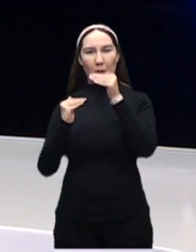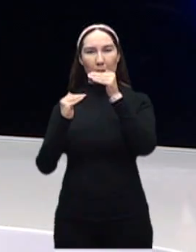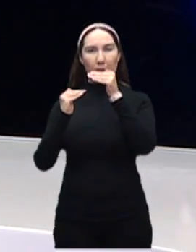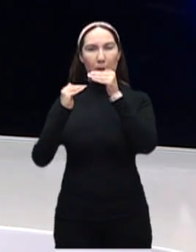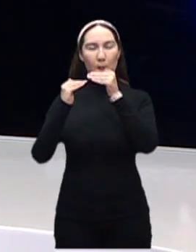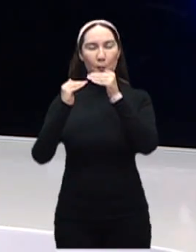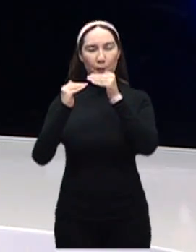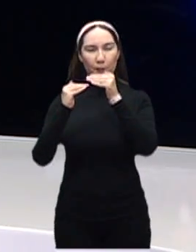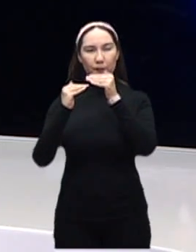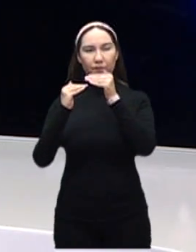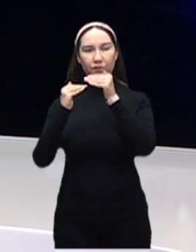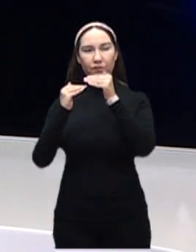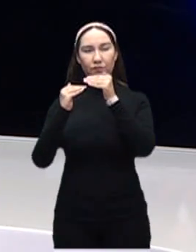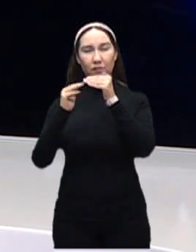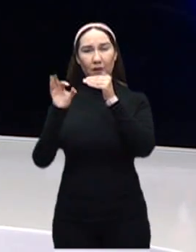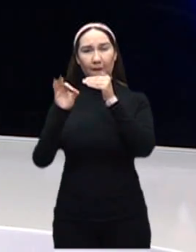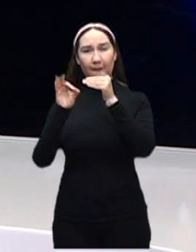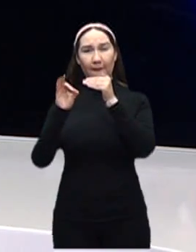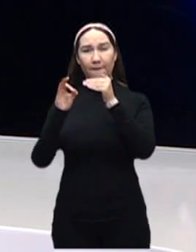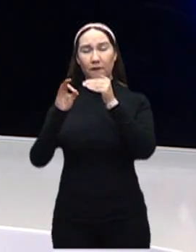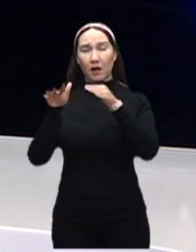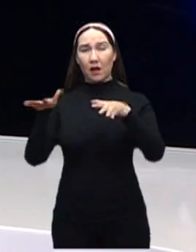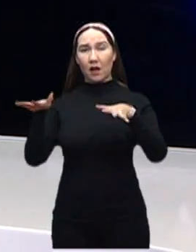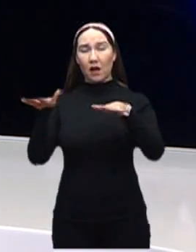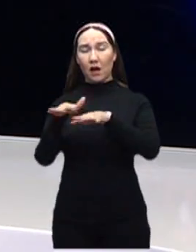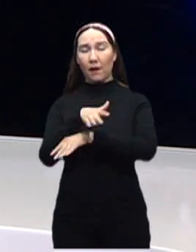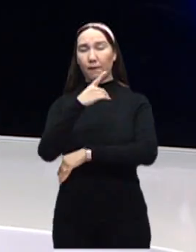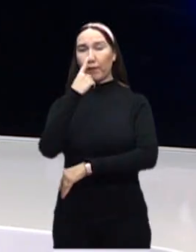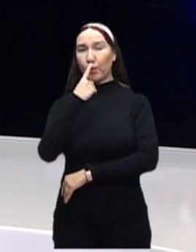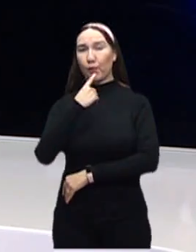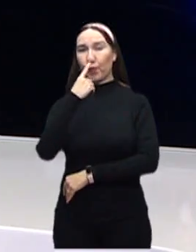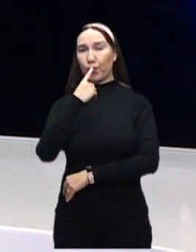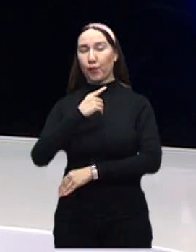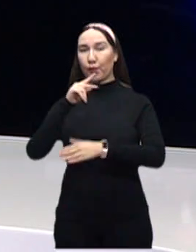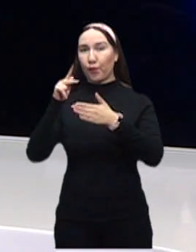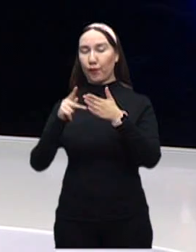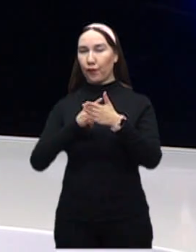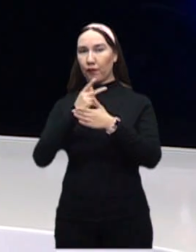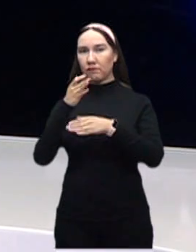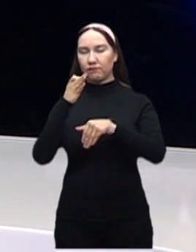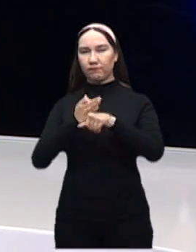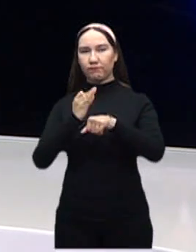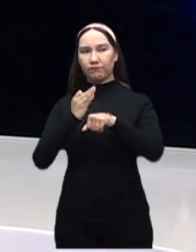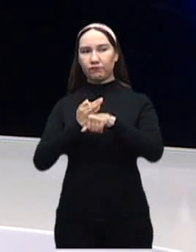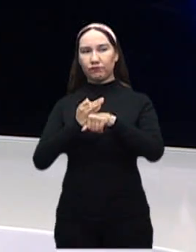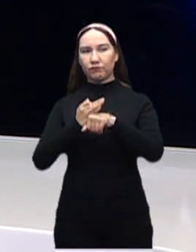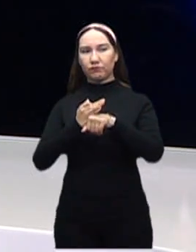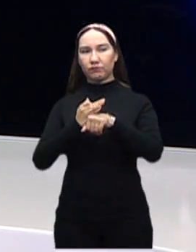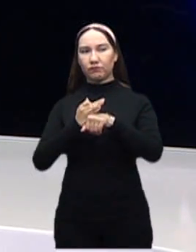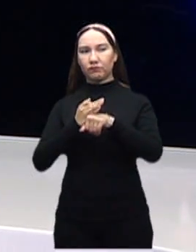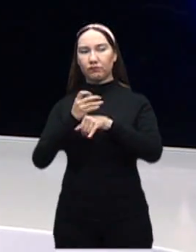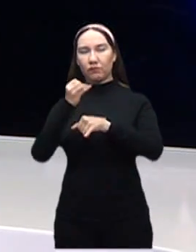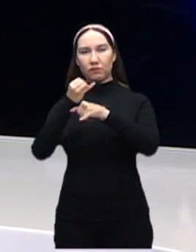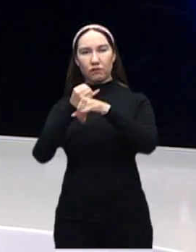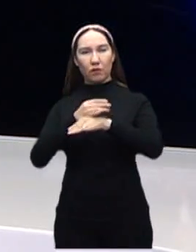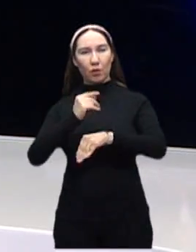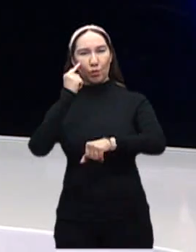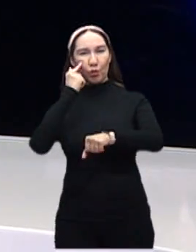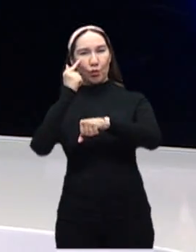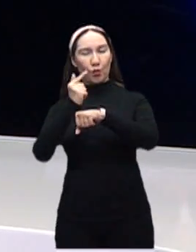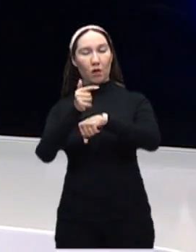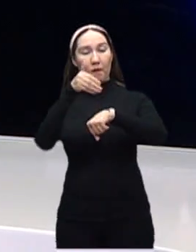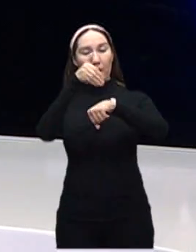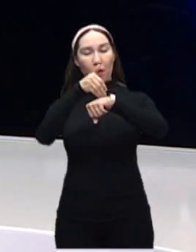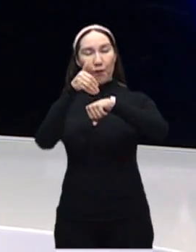una tendencia a regresar a semáforo rojo. Bueno, los números que hemos visto, que hemos